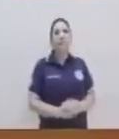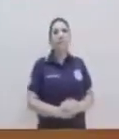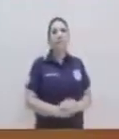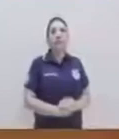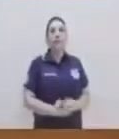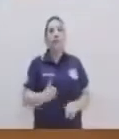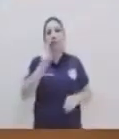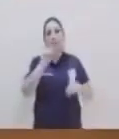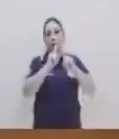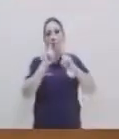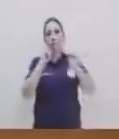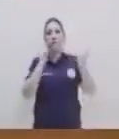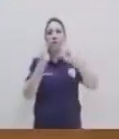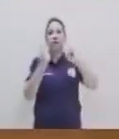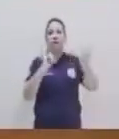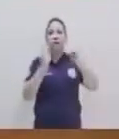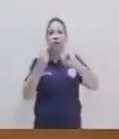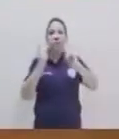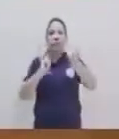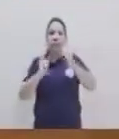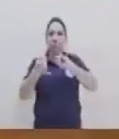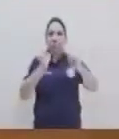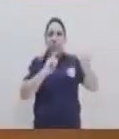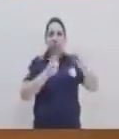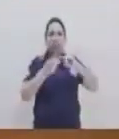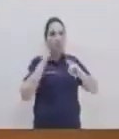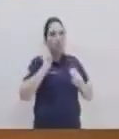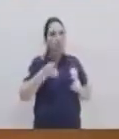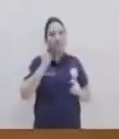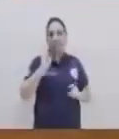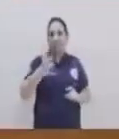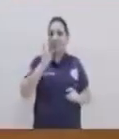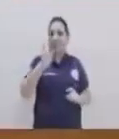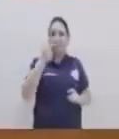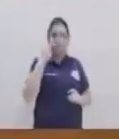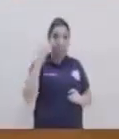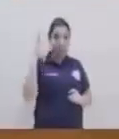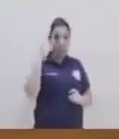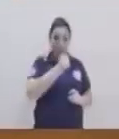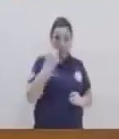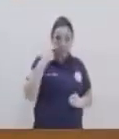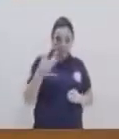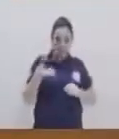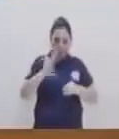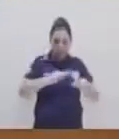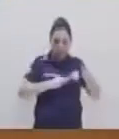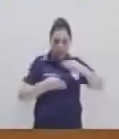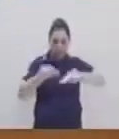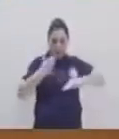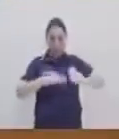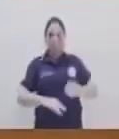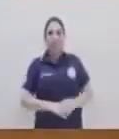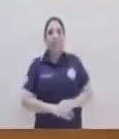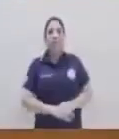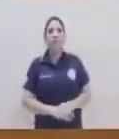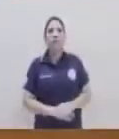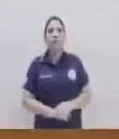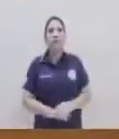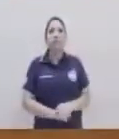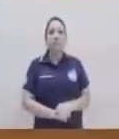Y podemos ir cambiando de esta manera. Y siempre te das cuenta que pasamos por el foco. Ajá.